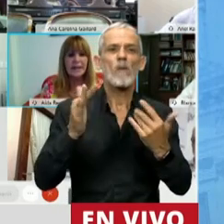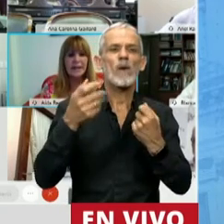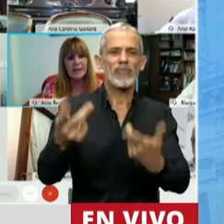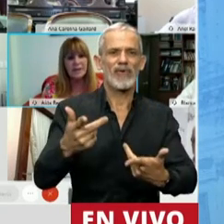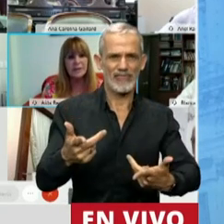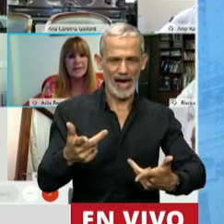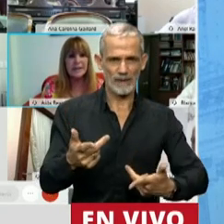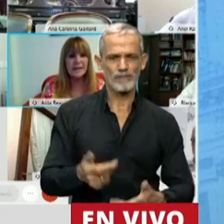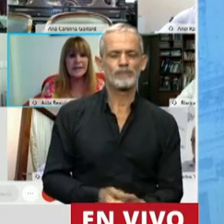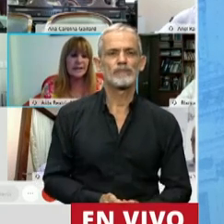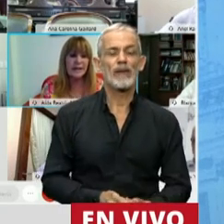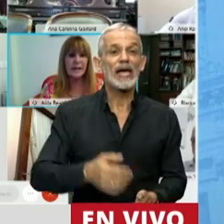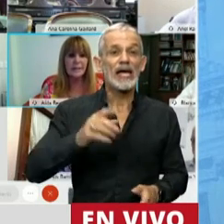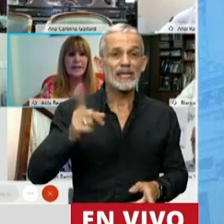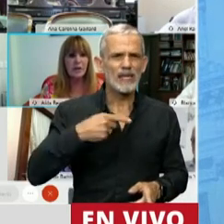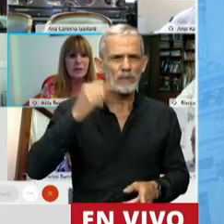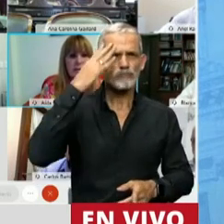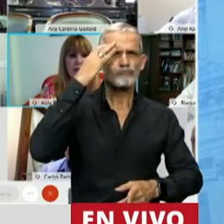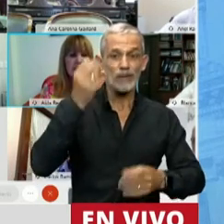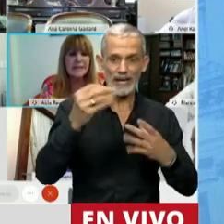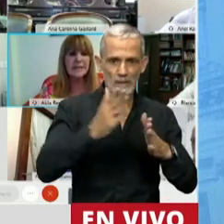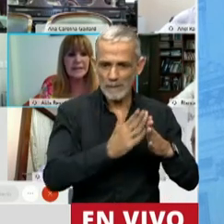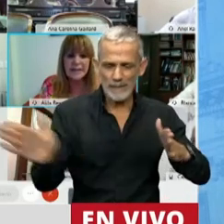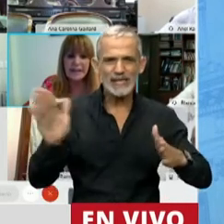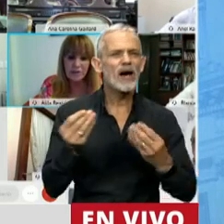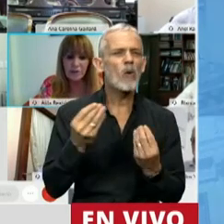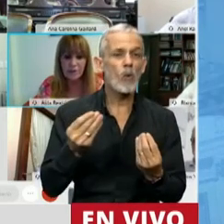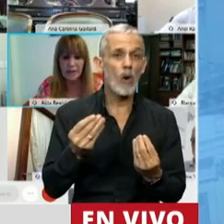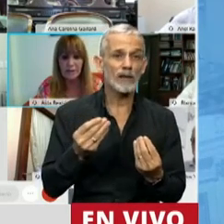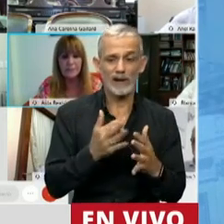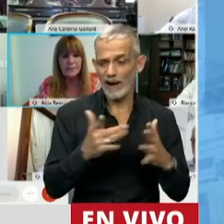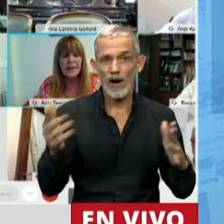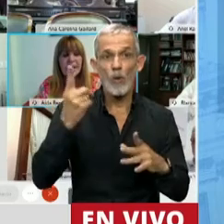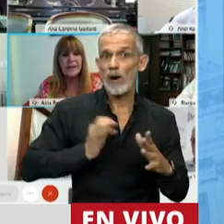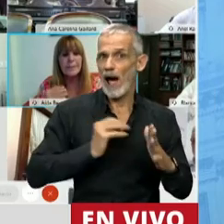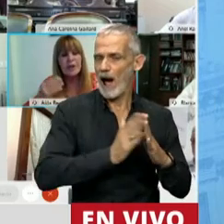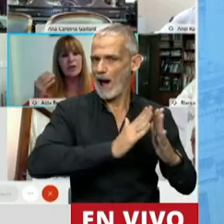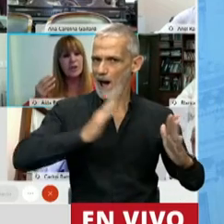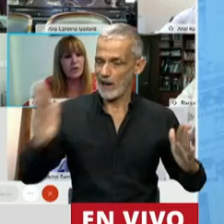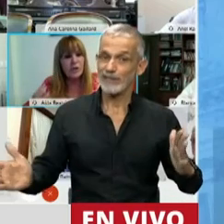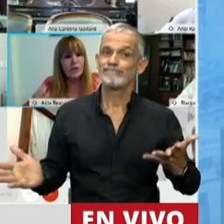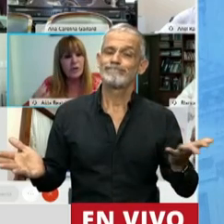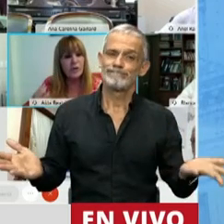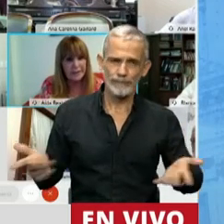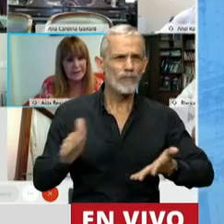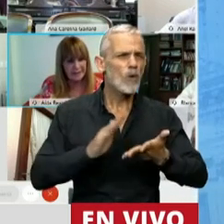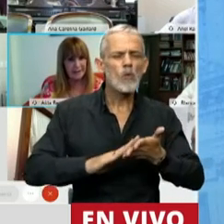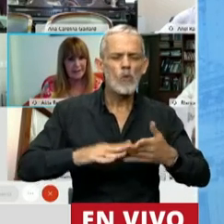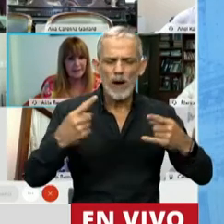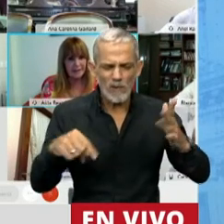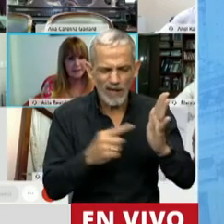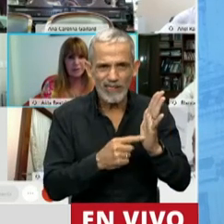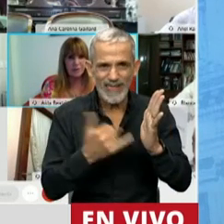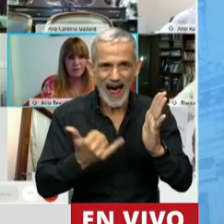recordando que entra en vigor recién dentro de un año. Pero lo innovador que